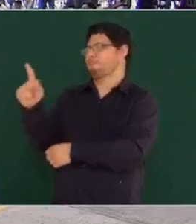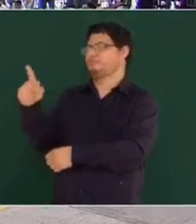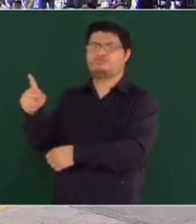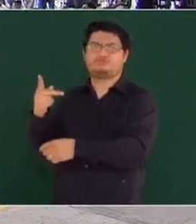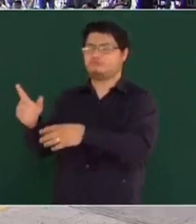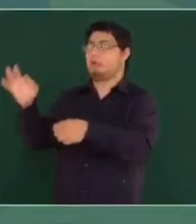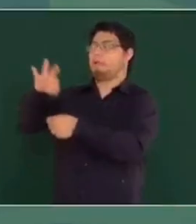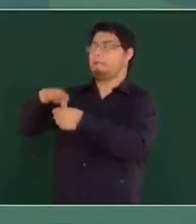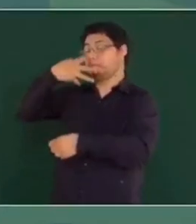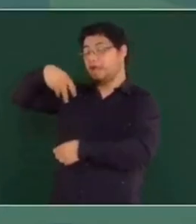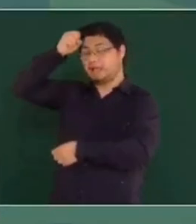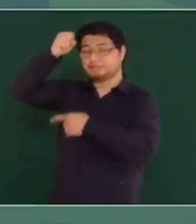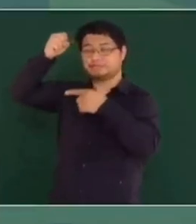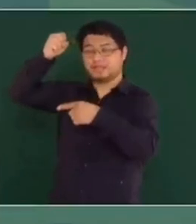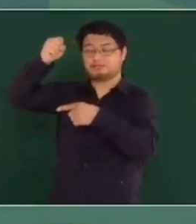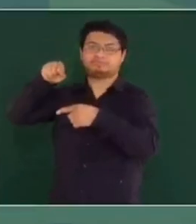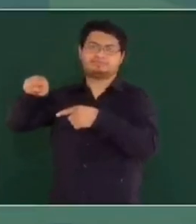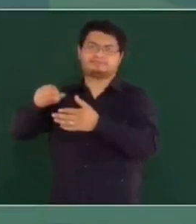que simpatizantes